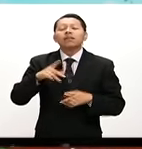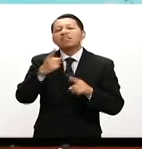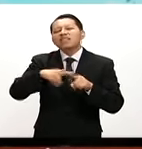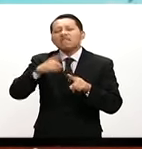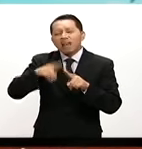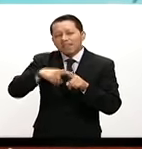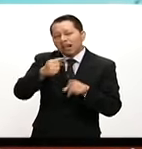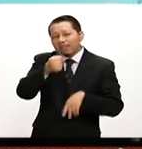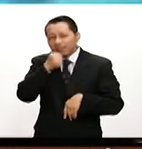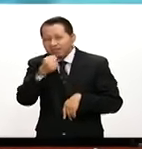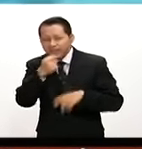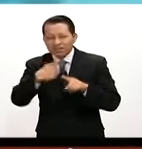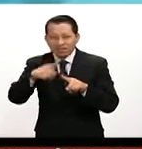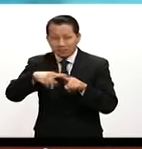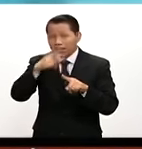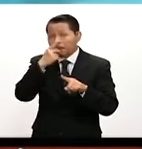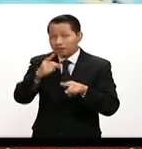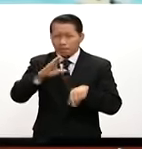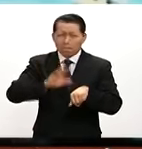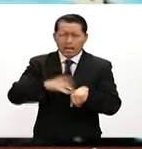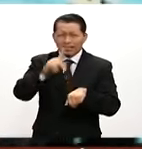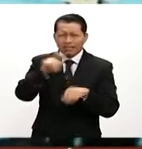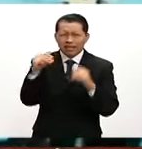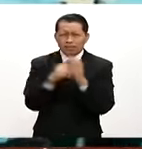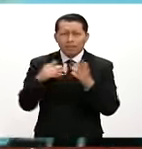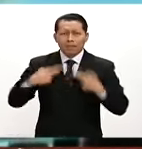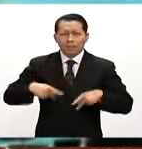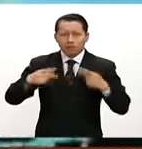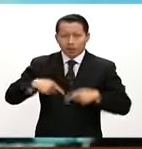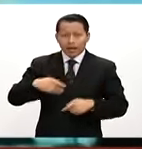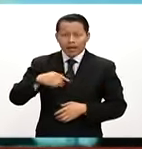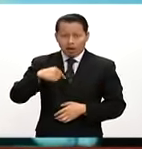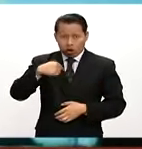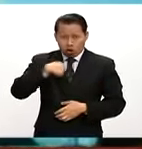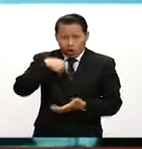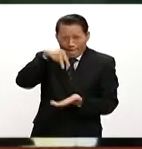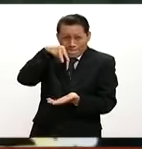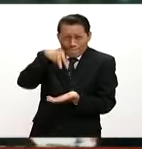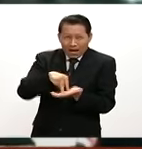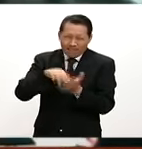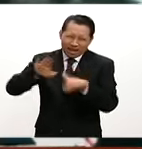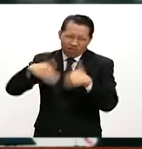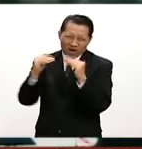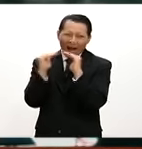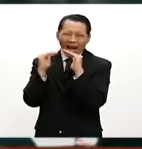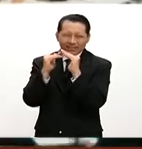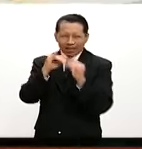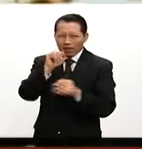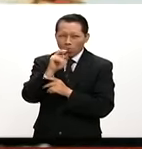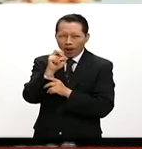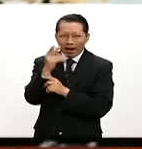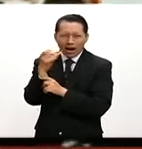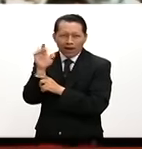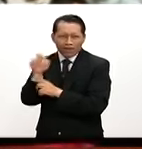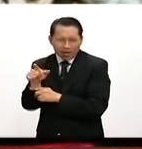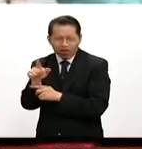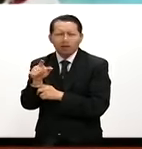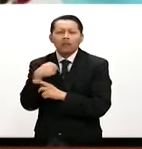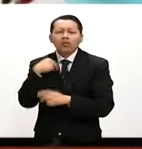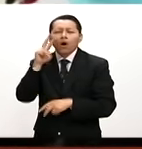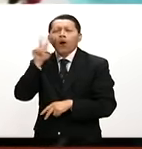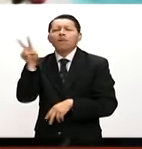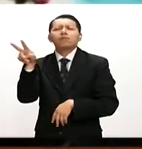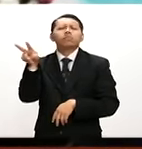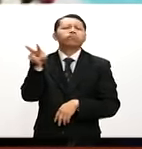incluso superamos más de las 100 mil personas. Desde donde yo estoy parada aquí afuera de la casa de Juan Gabriel, aproximadamente podía ser una